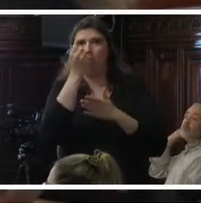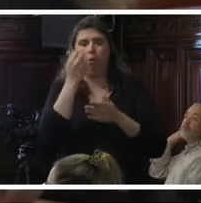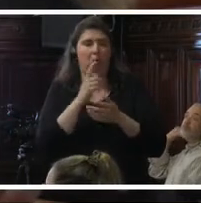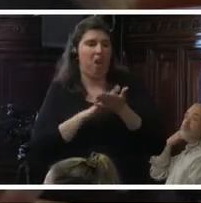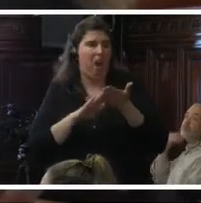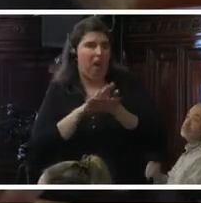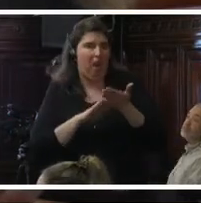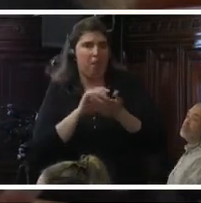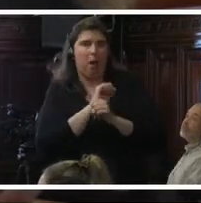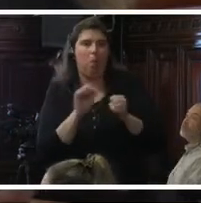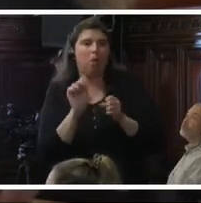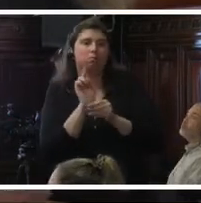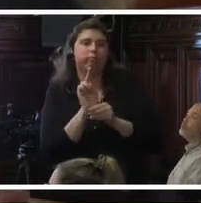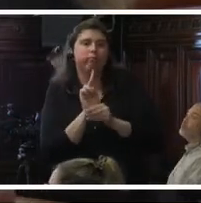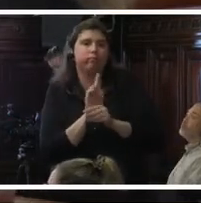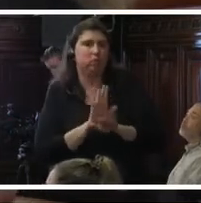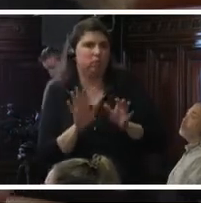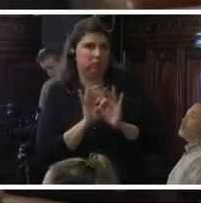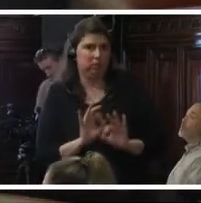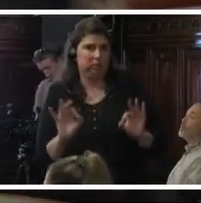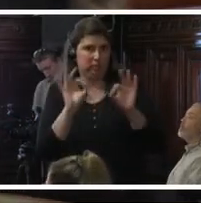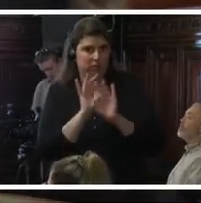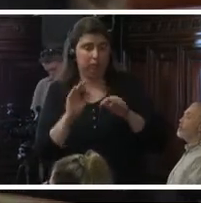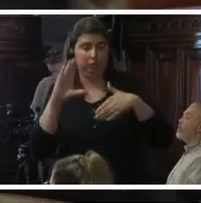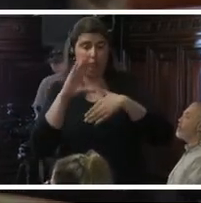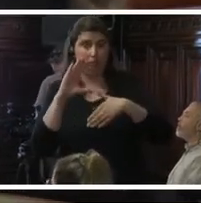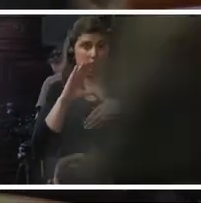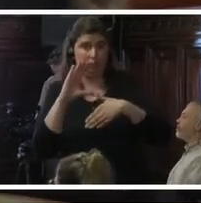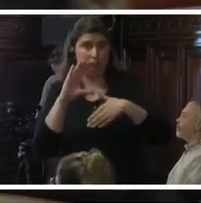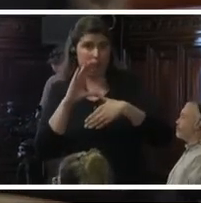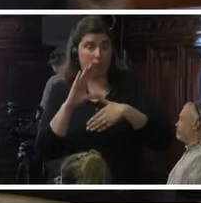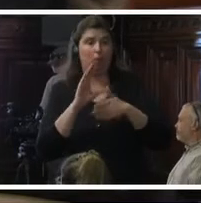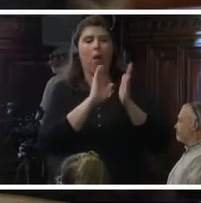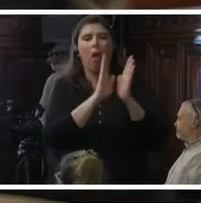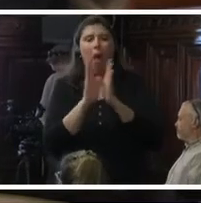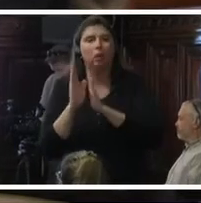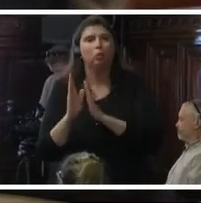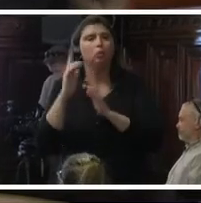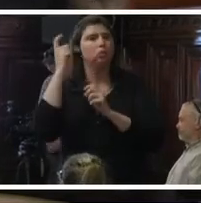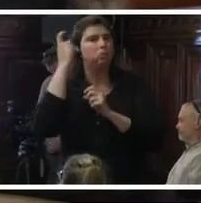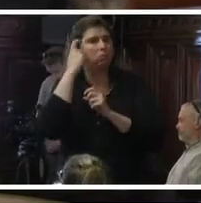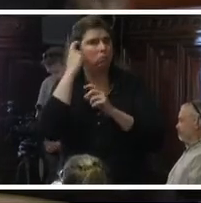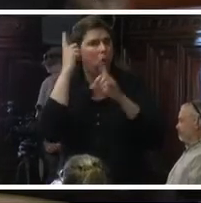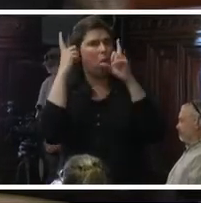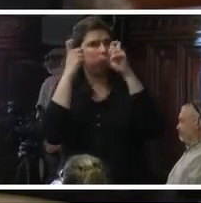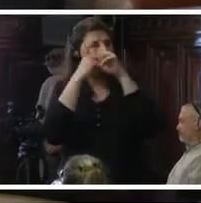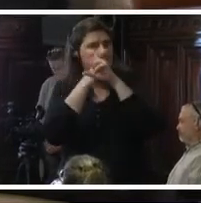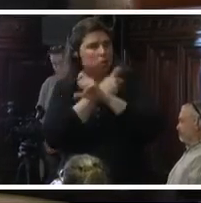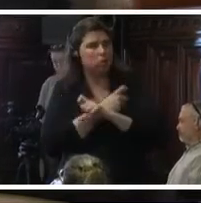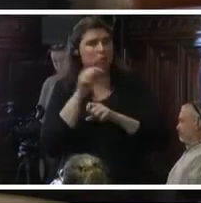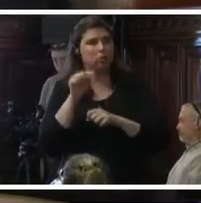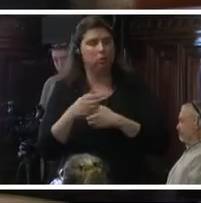gestación. En ciertas regiones de América Latina se reportaron un amplio número de casos de complicaciones neurológicas en los fetos de las mujeres,